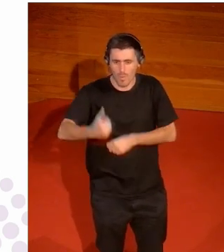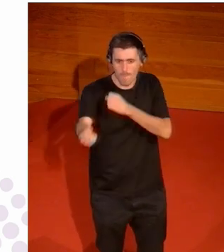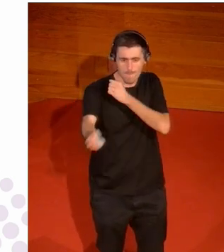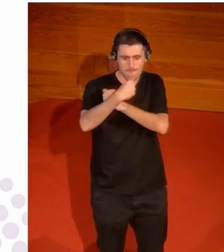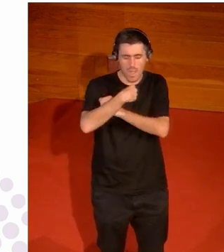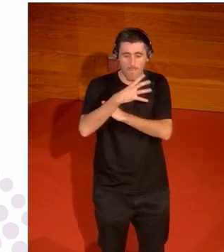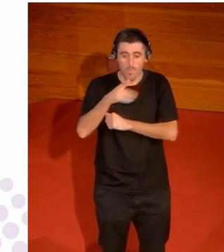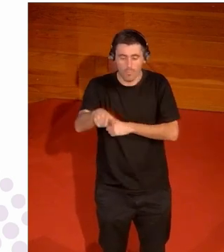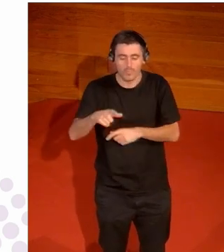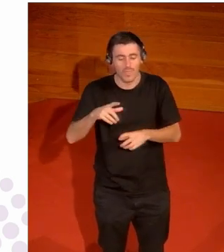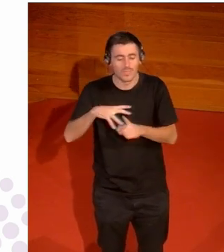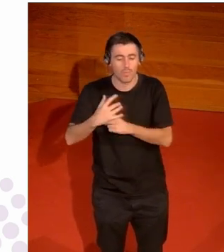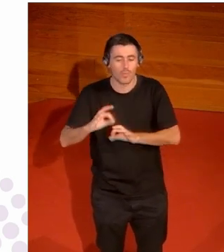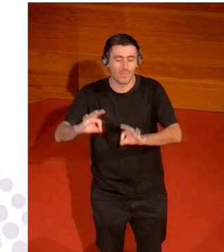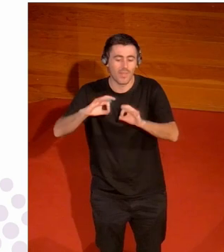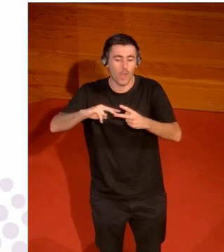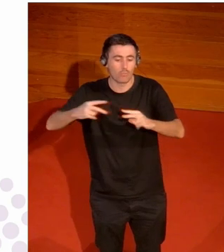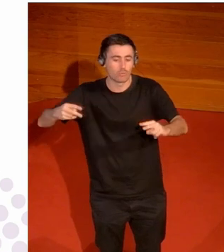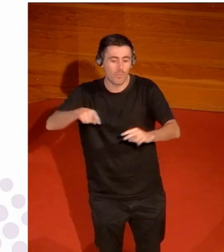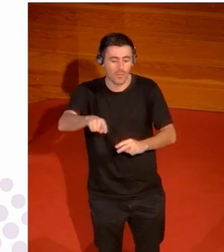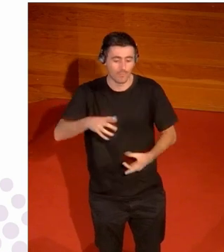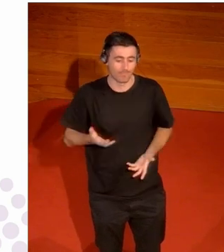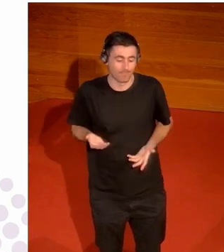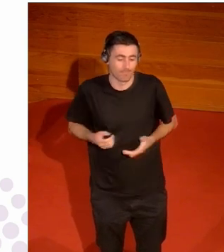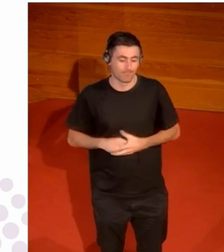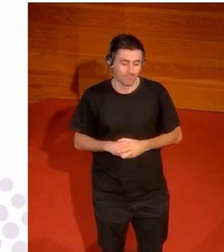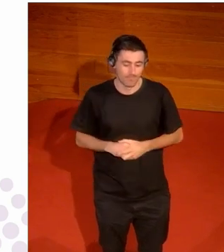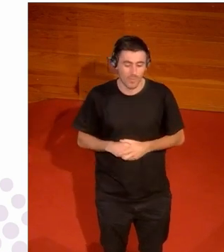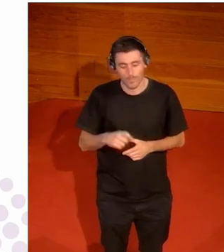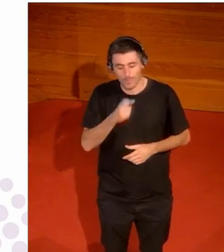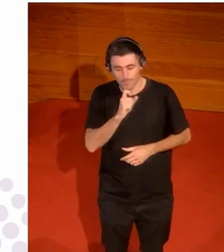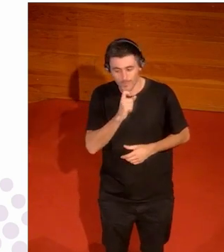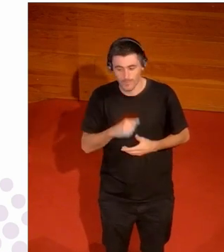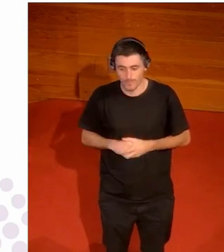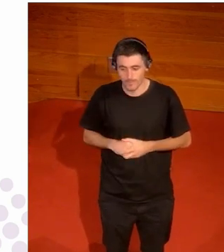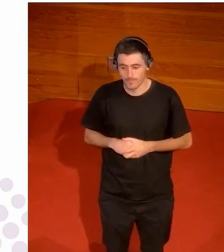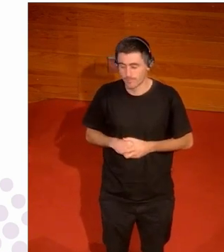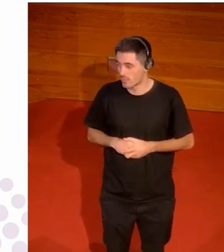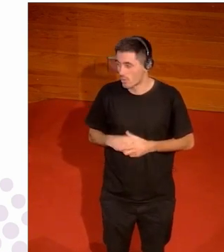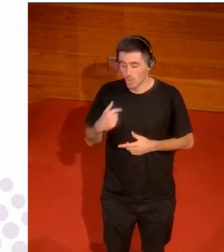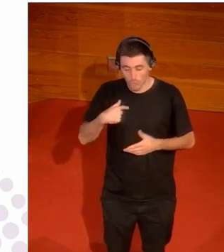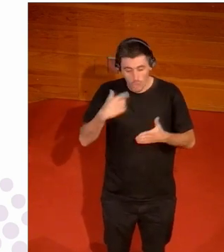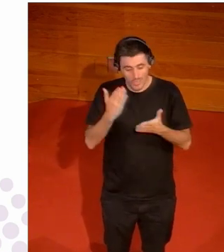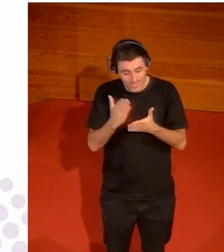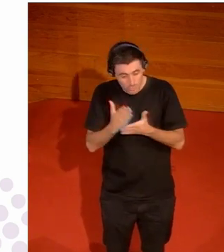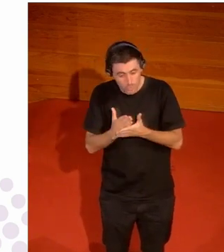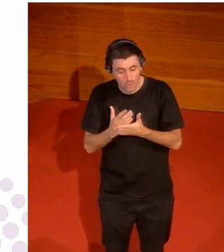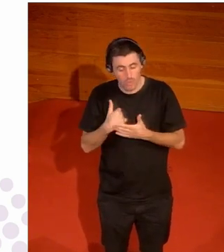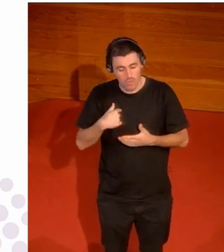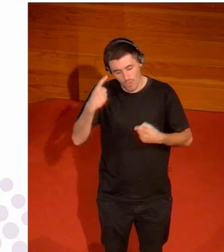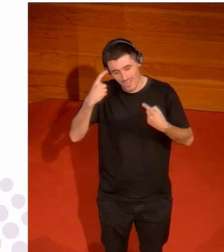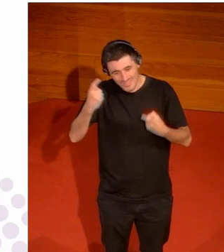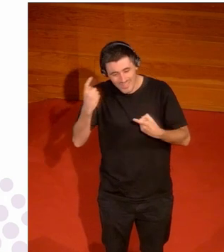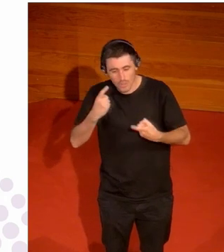anomalía cromosómica que la definí como varón y es muy complicado yo estudio y trato de estar al día de todo lo